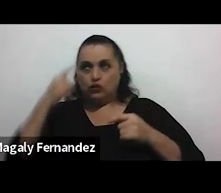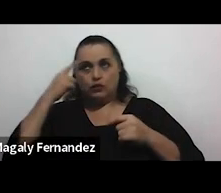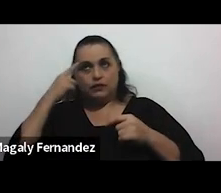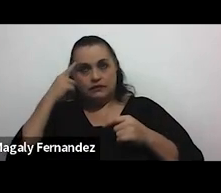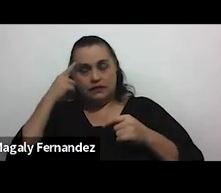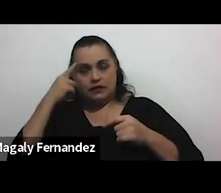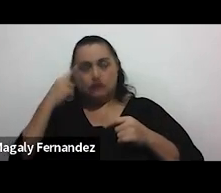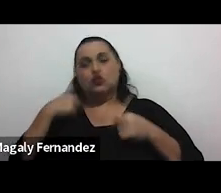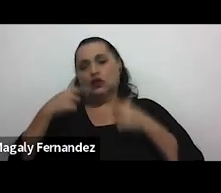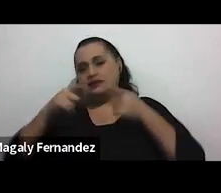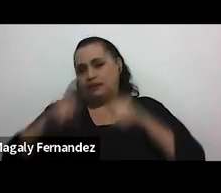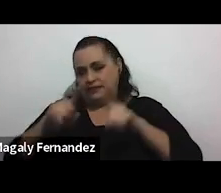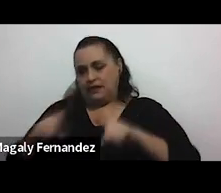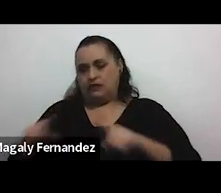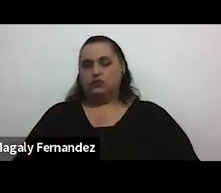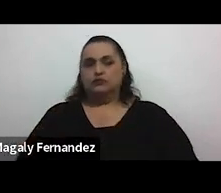viviendo